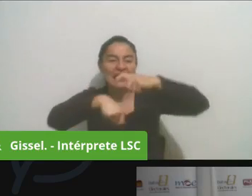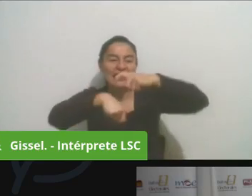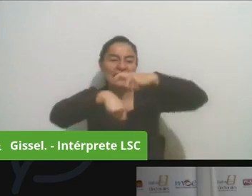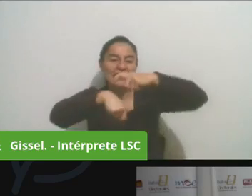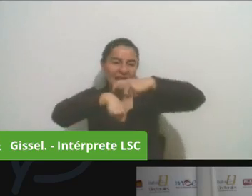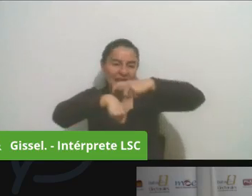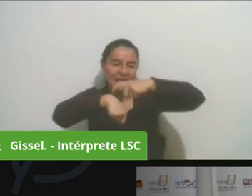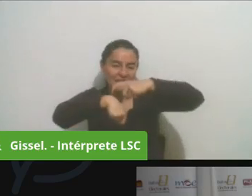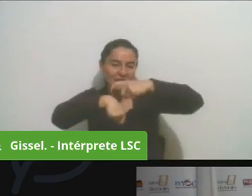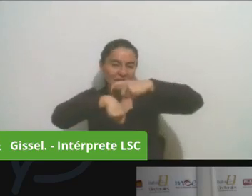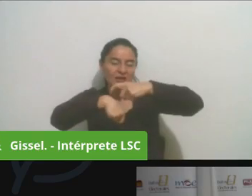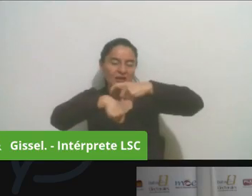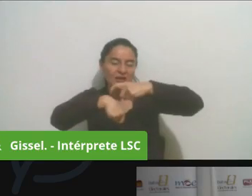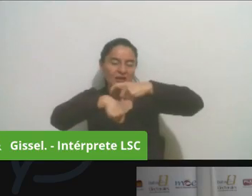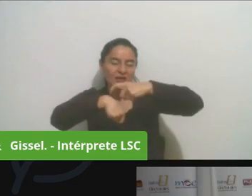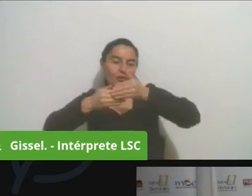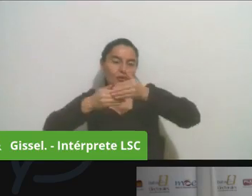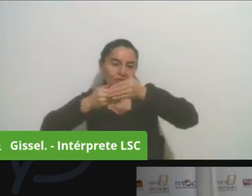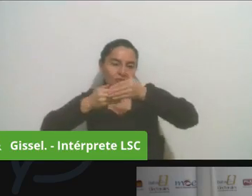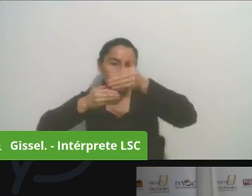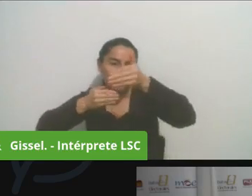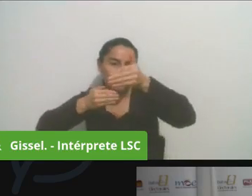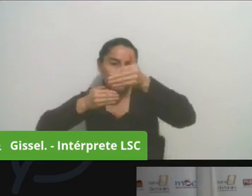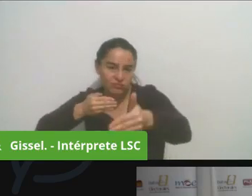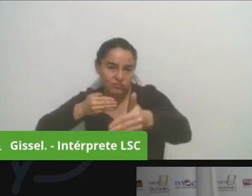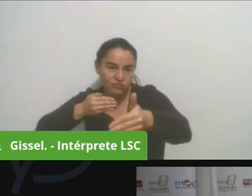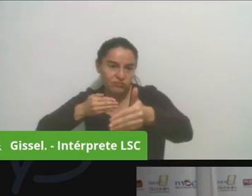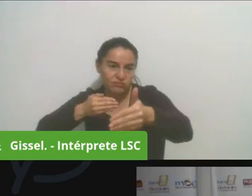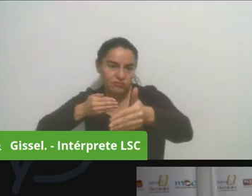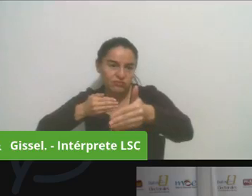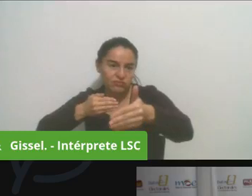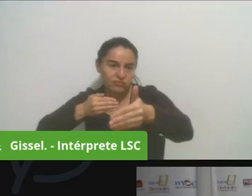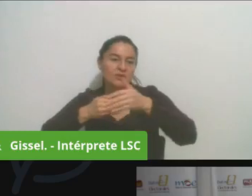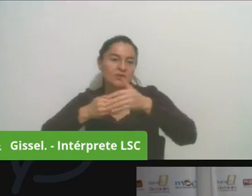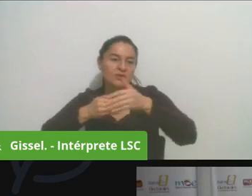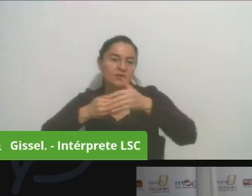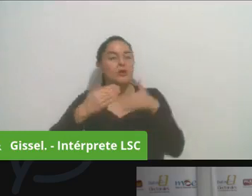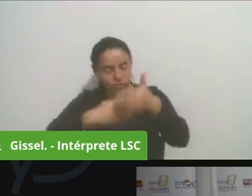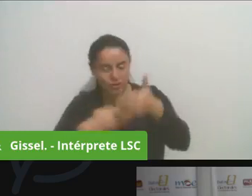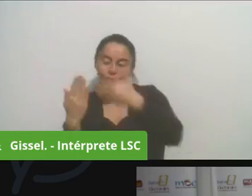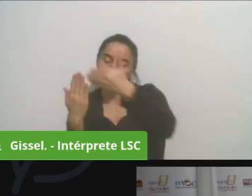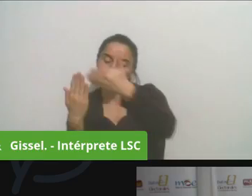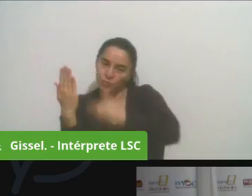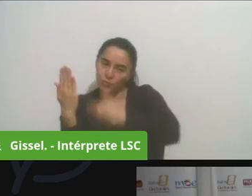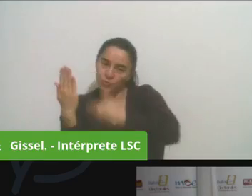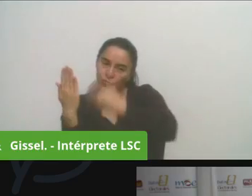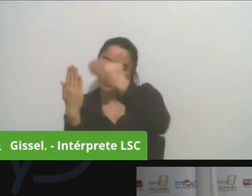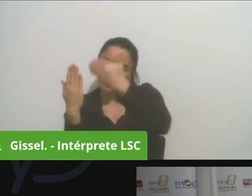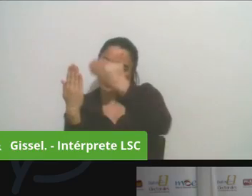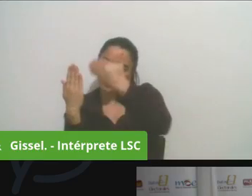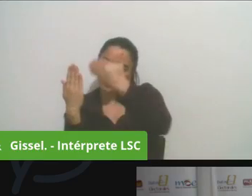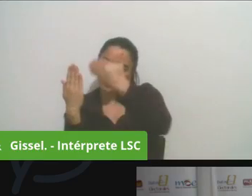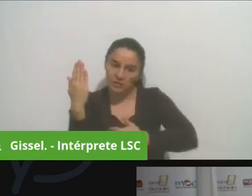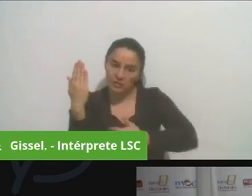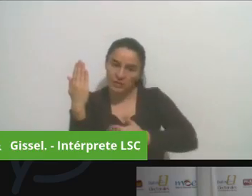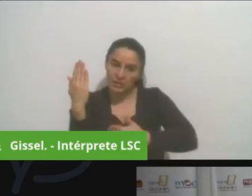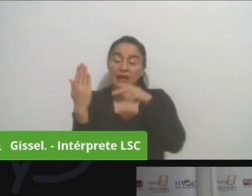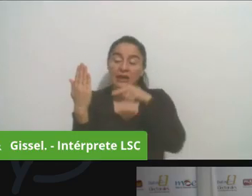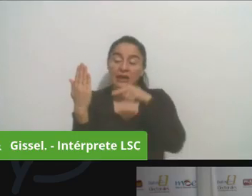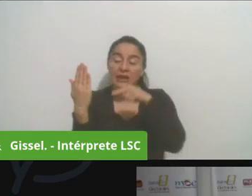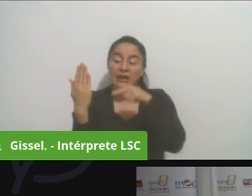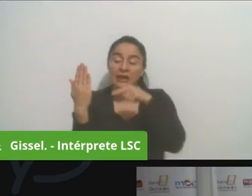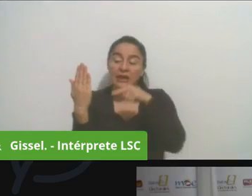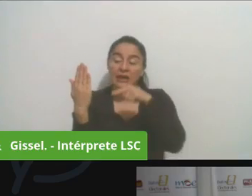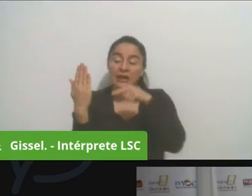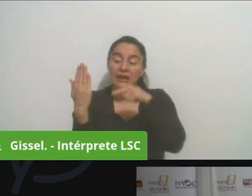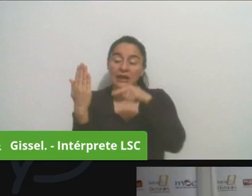y esos procedimientos muchas veces no son tan rápidos como nosotros como ciudadanos quisiera que fuera pero eso también